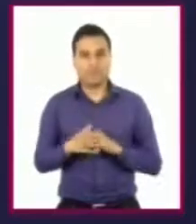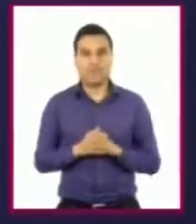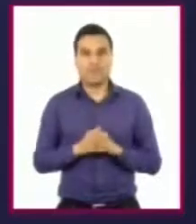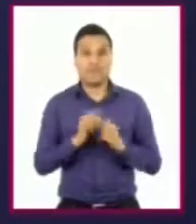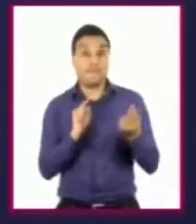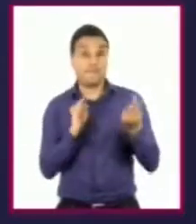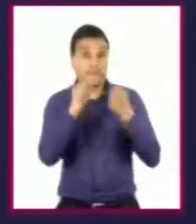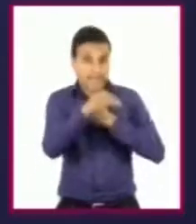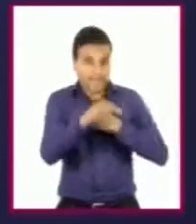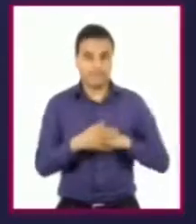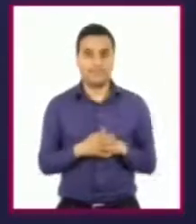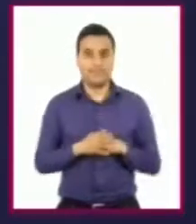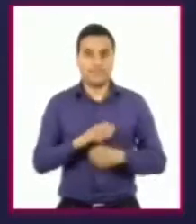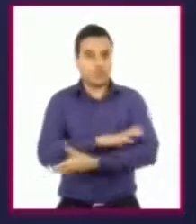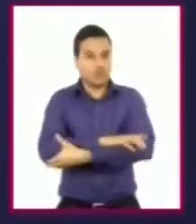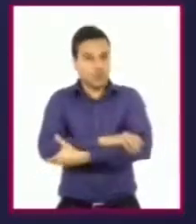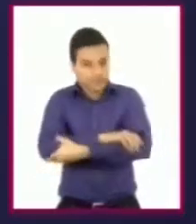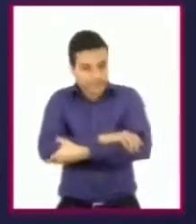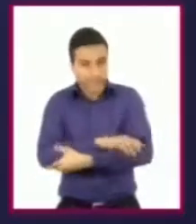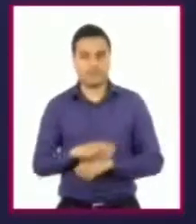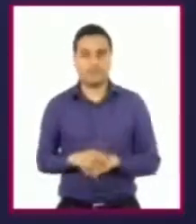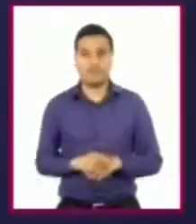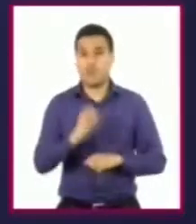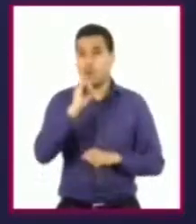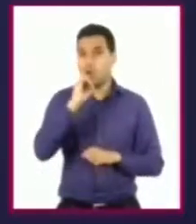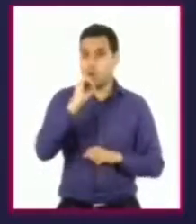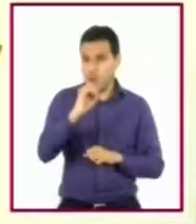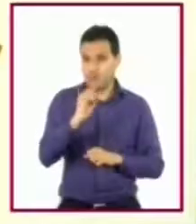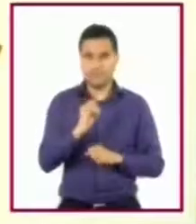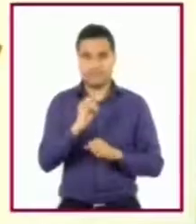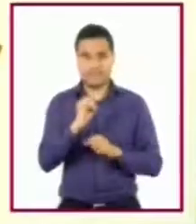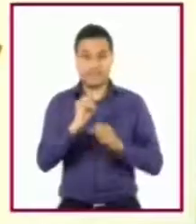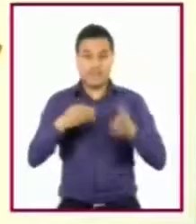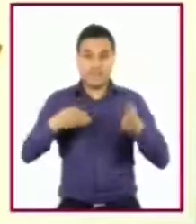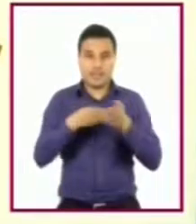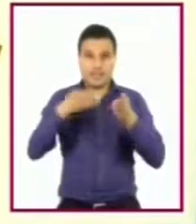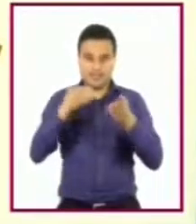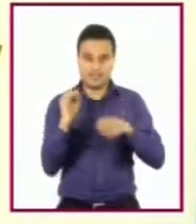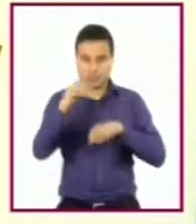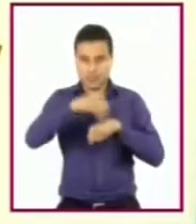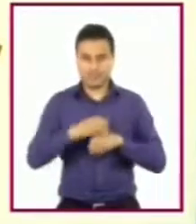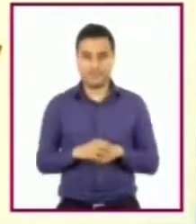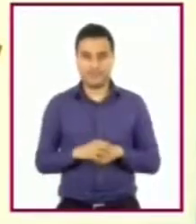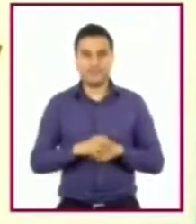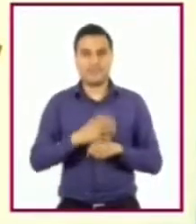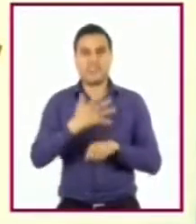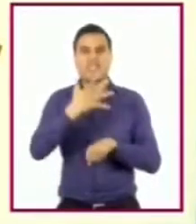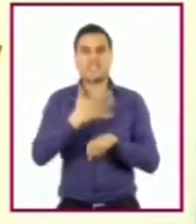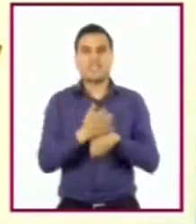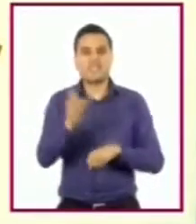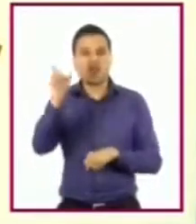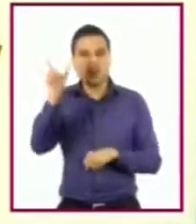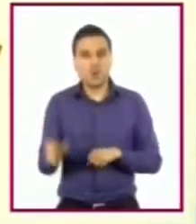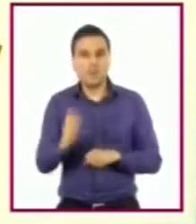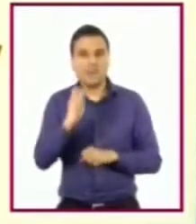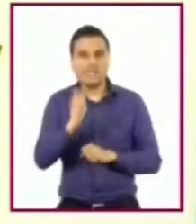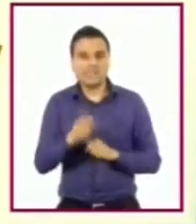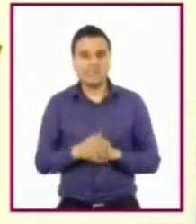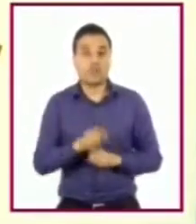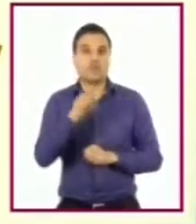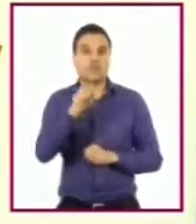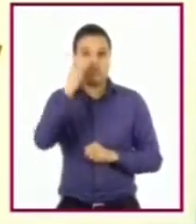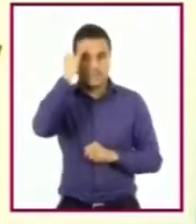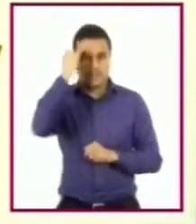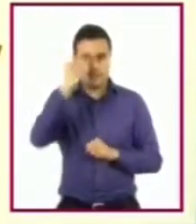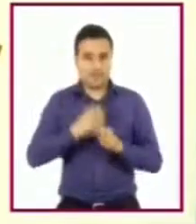la solidaridad o el establecimiento de límites. Y en la quinta columna, expresión de tus ideas.